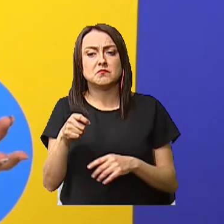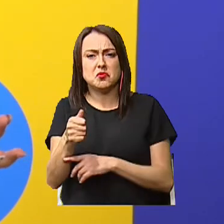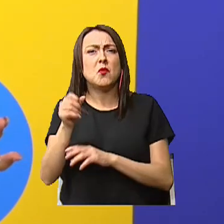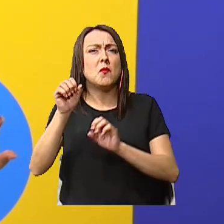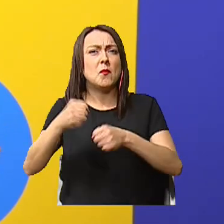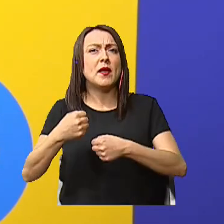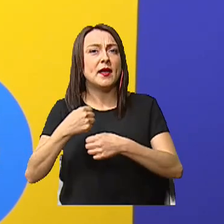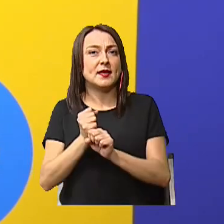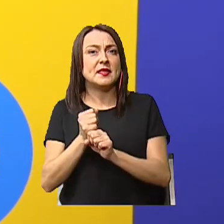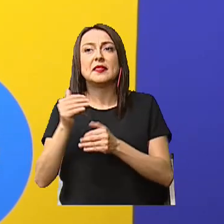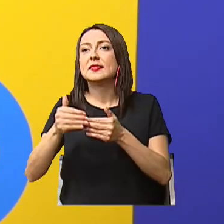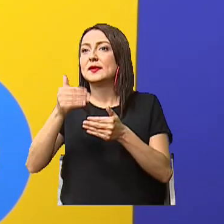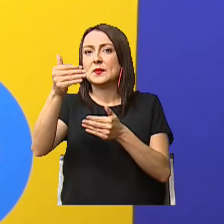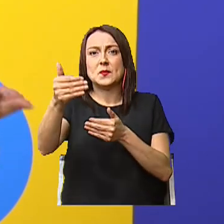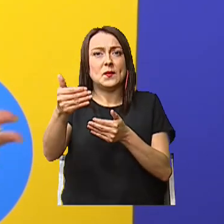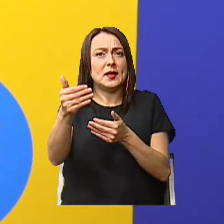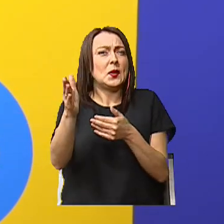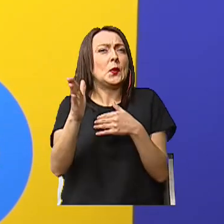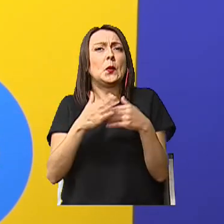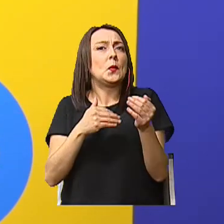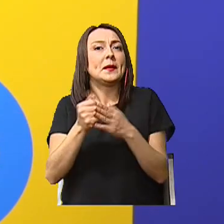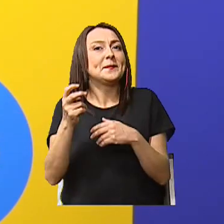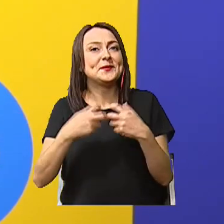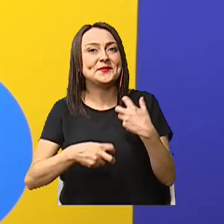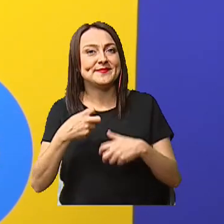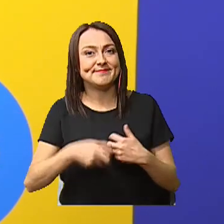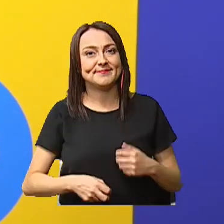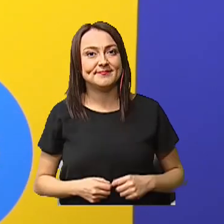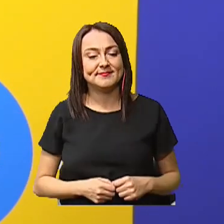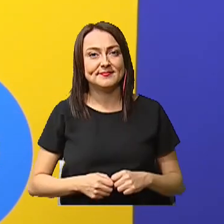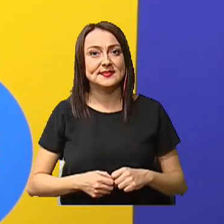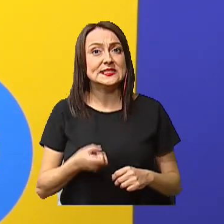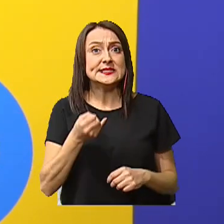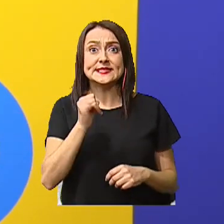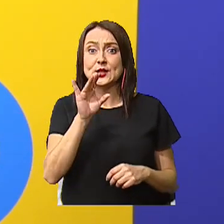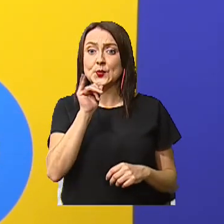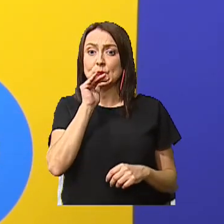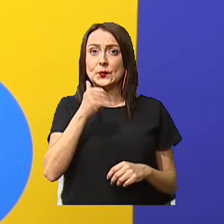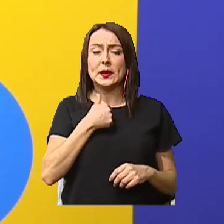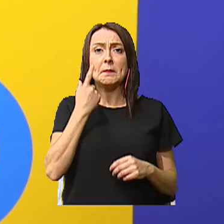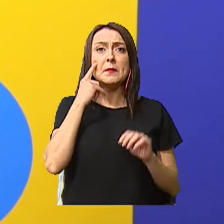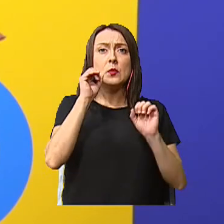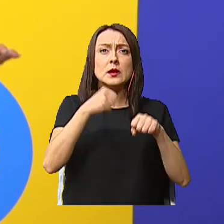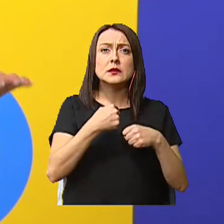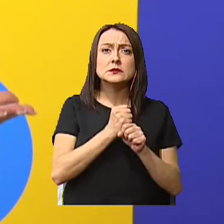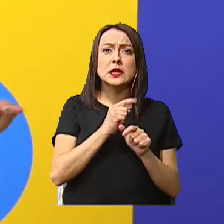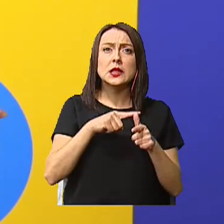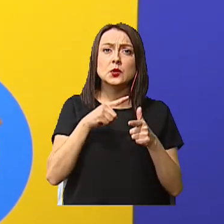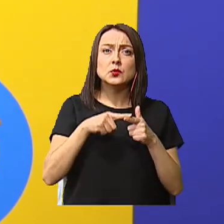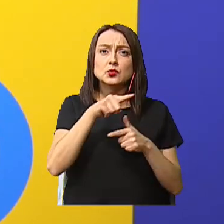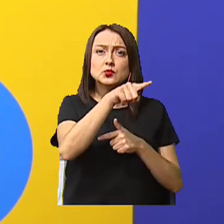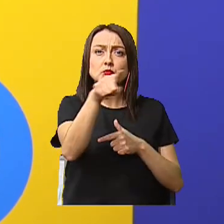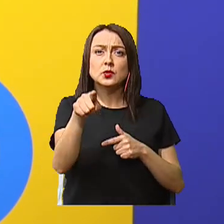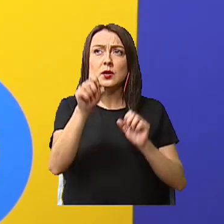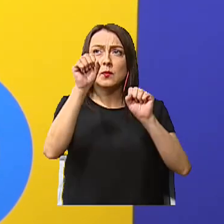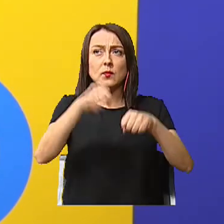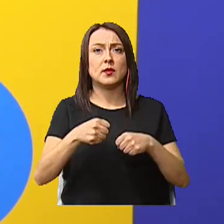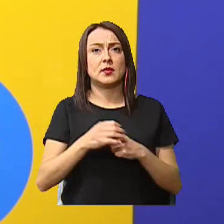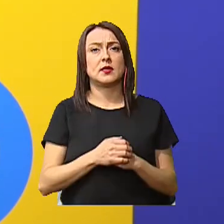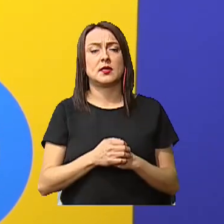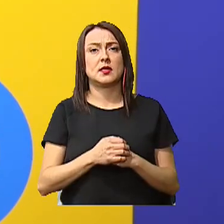pueden realizar después No hay ningún problema Si no tuvieran para realizarlo Ustedes pueden hacer